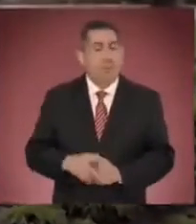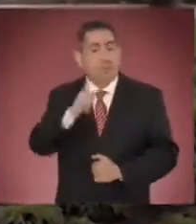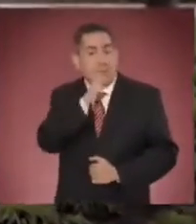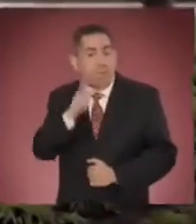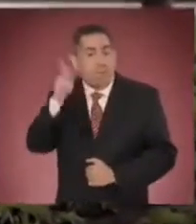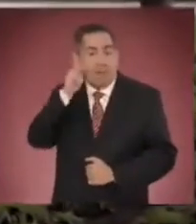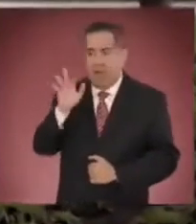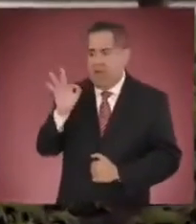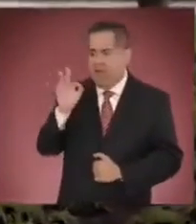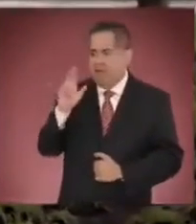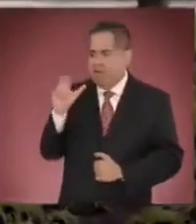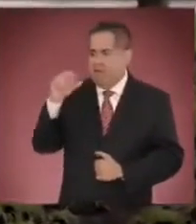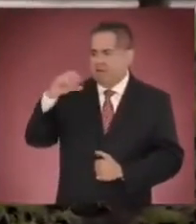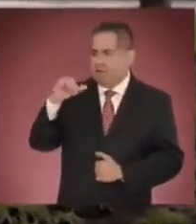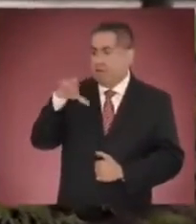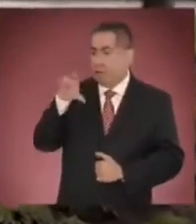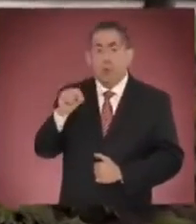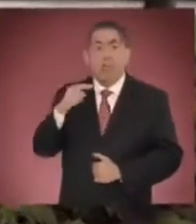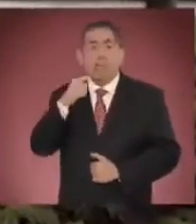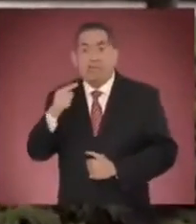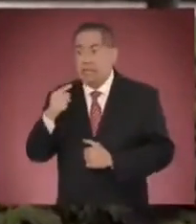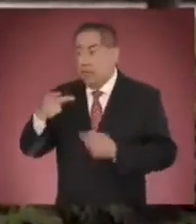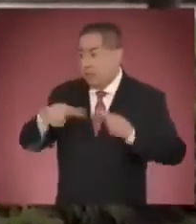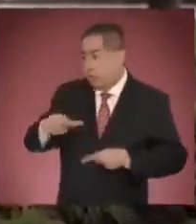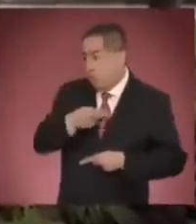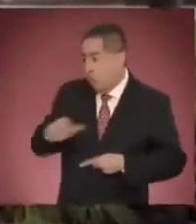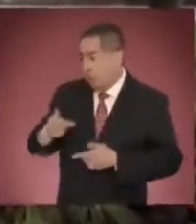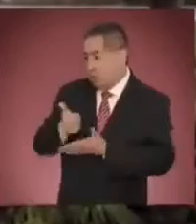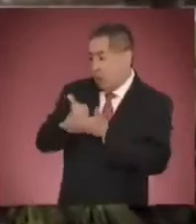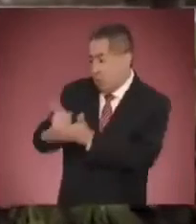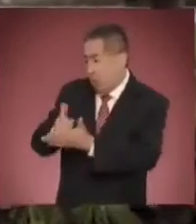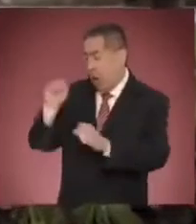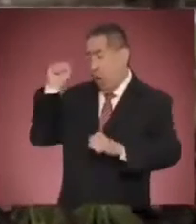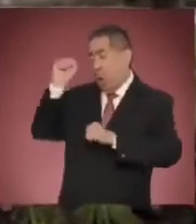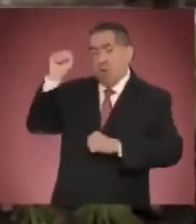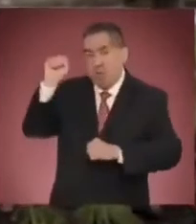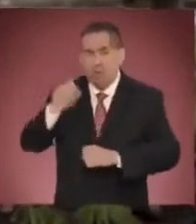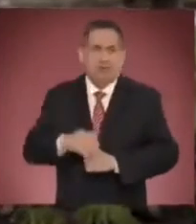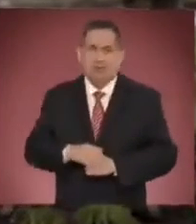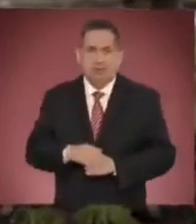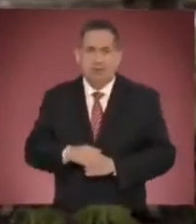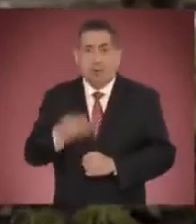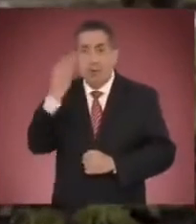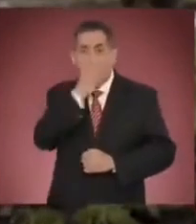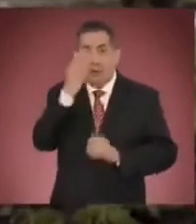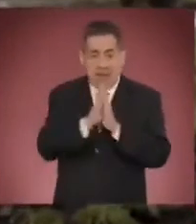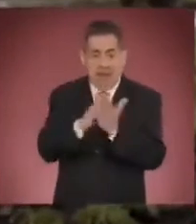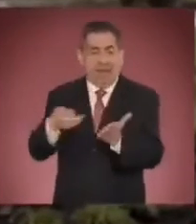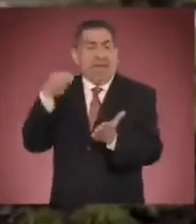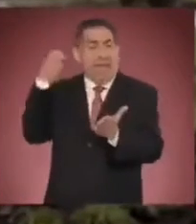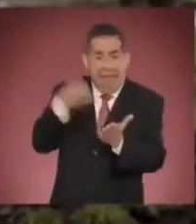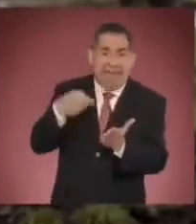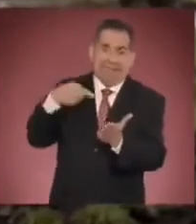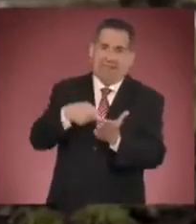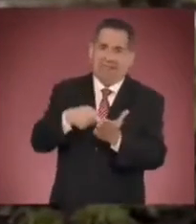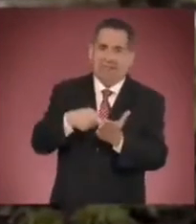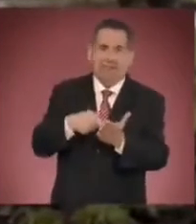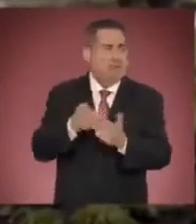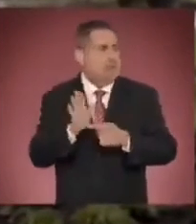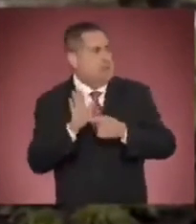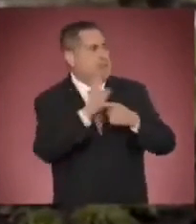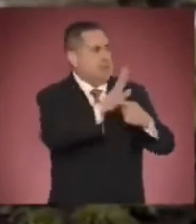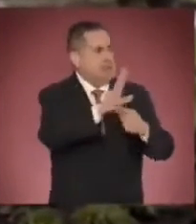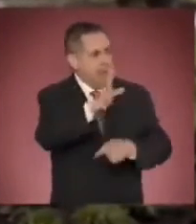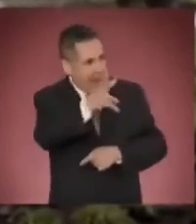Ambos partidos denunciaron que viola los principios de equidad, imparcialidad, certeza, objetividad en el marco de los procesos electorales que